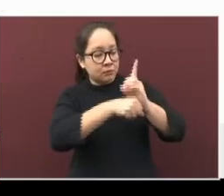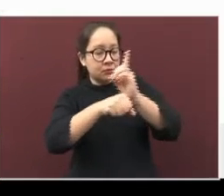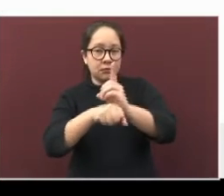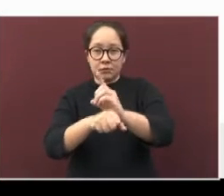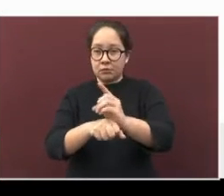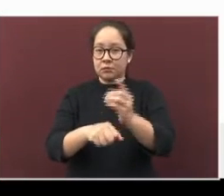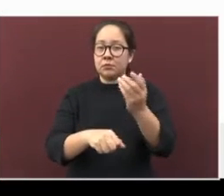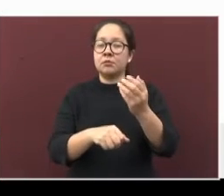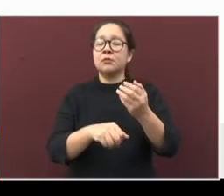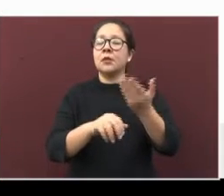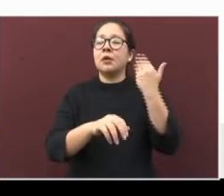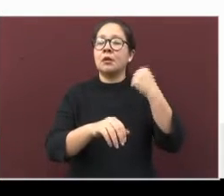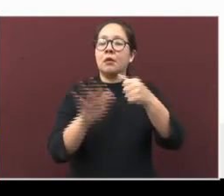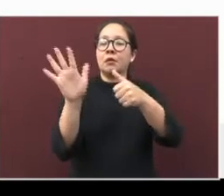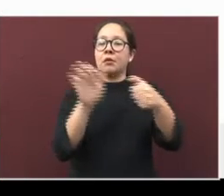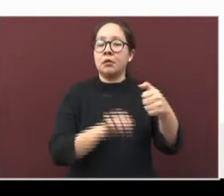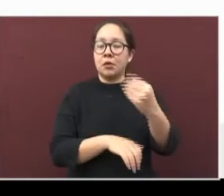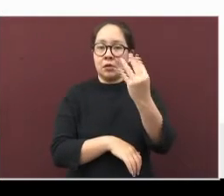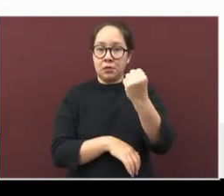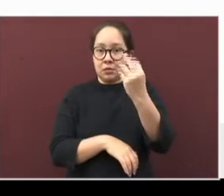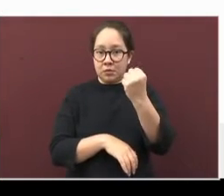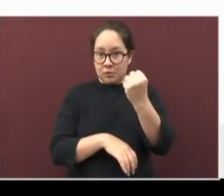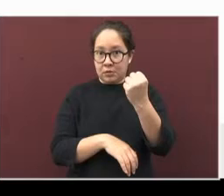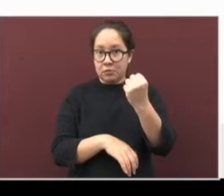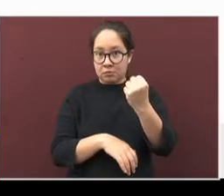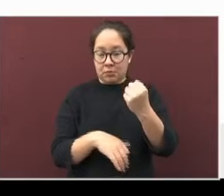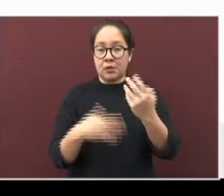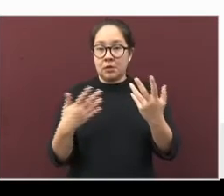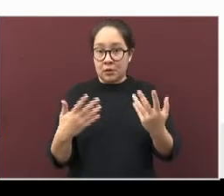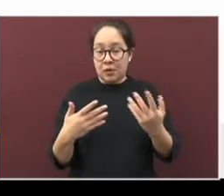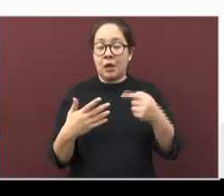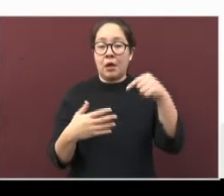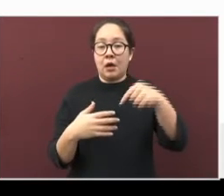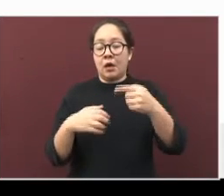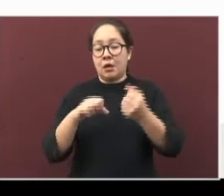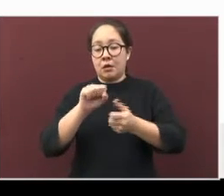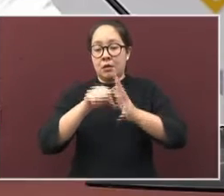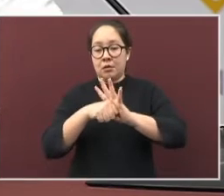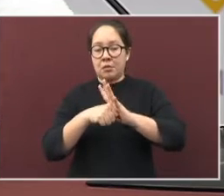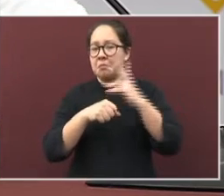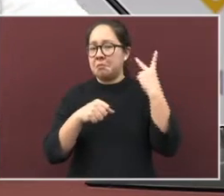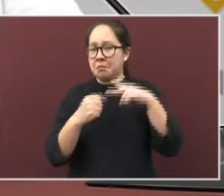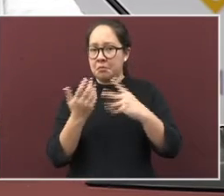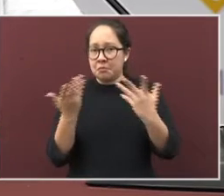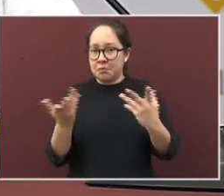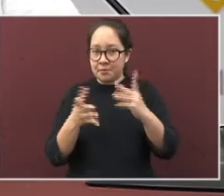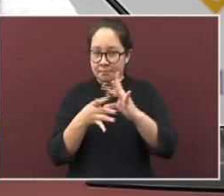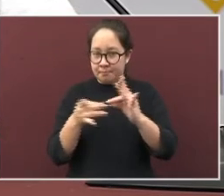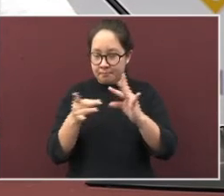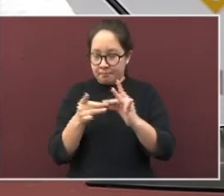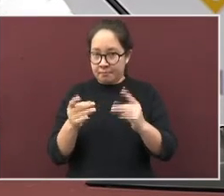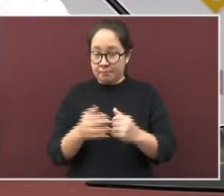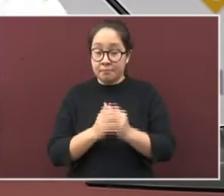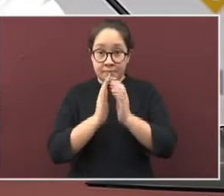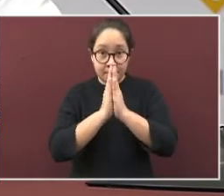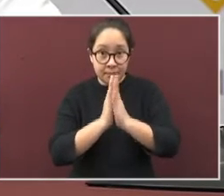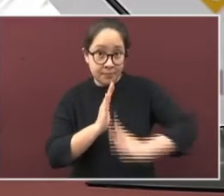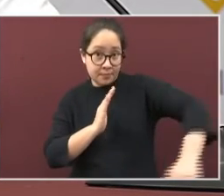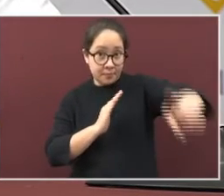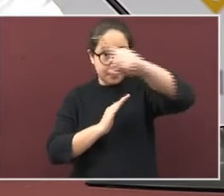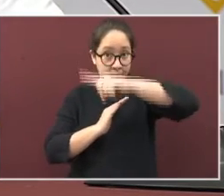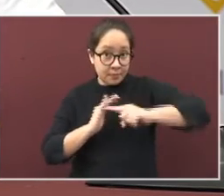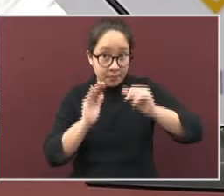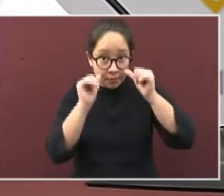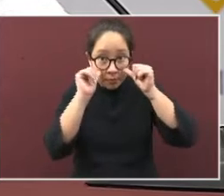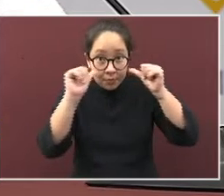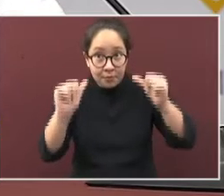Actualización en Veracruz. En la entidad. Como siempre, los invitamos a escuchar con mucha atención